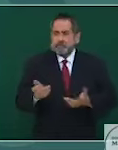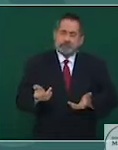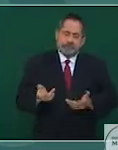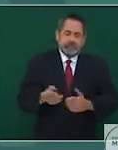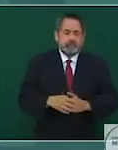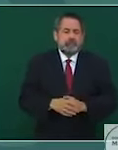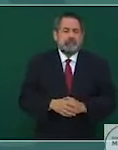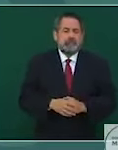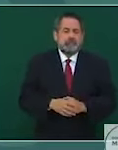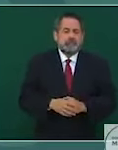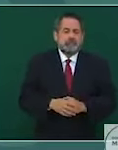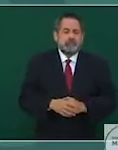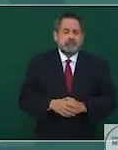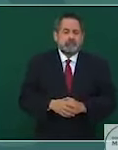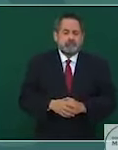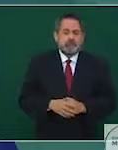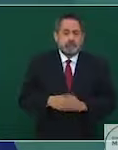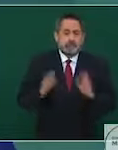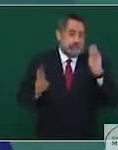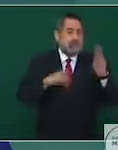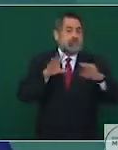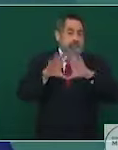en el mundo.